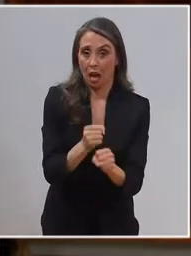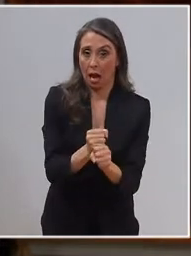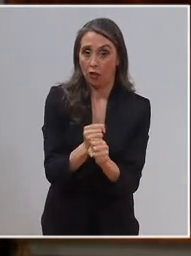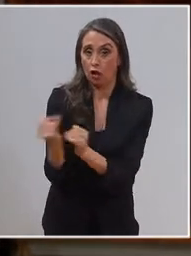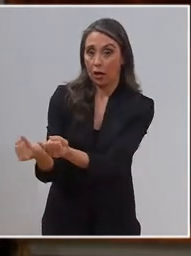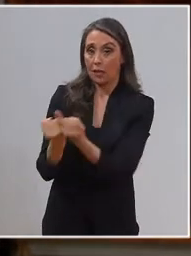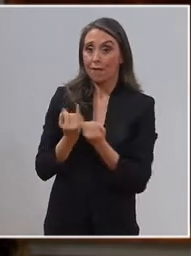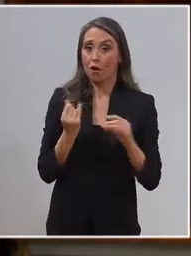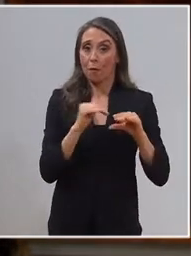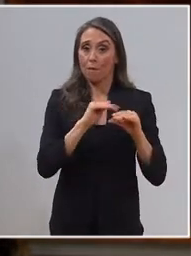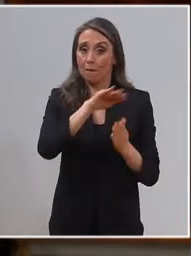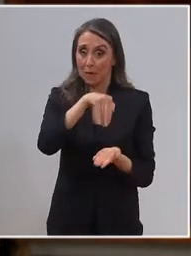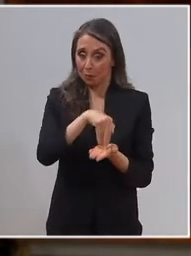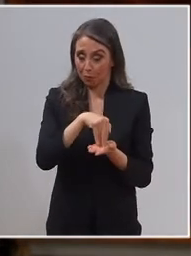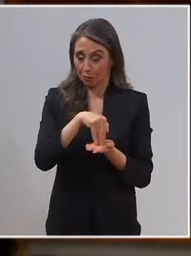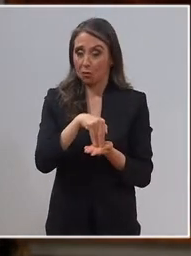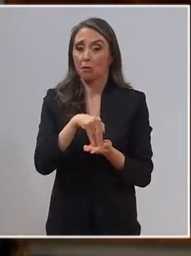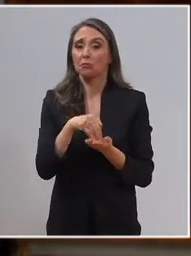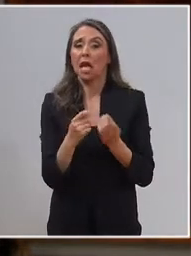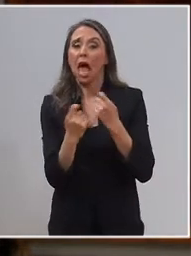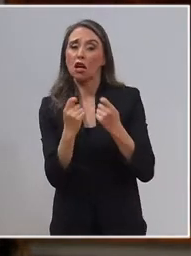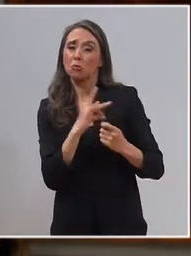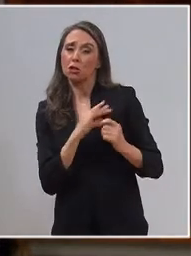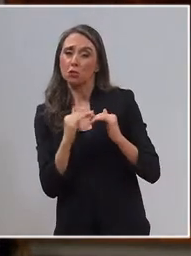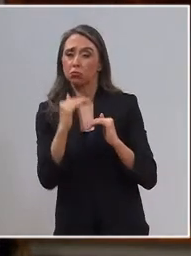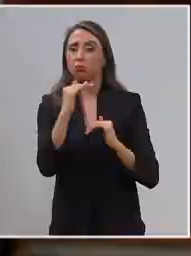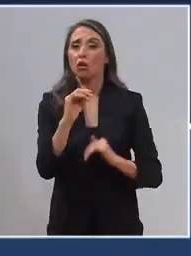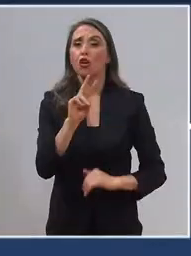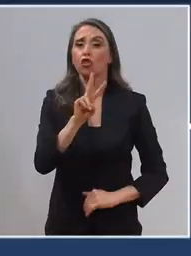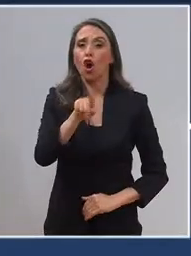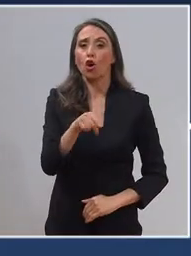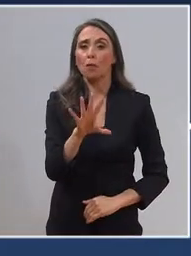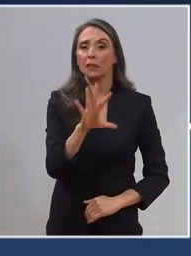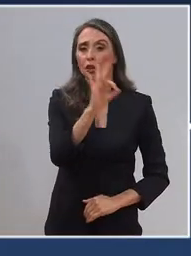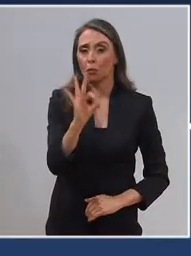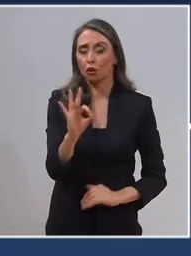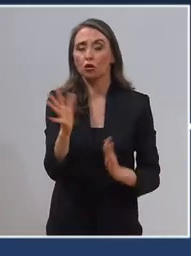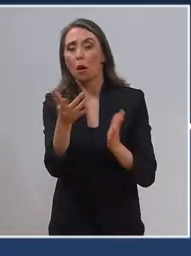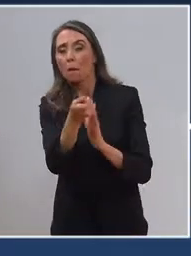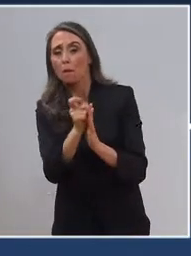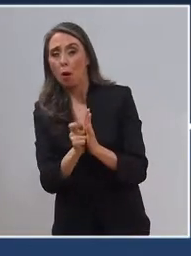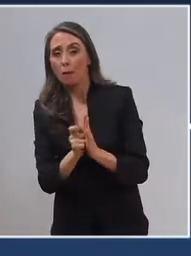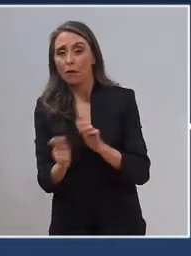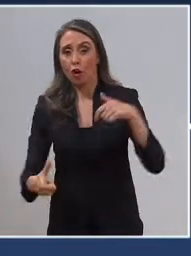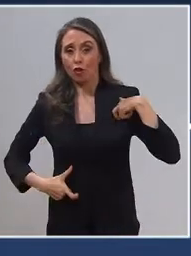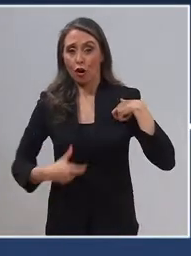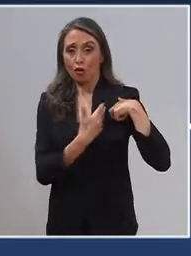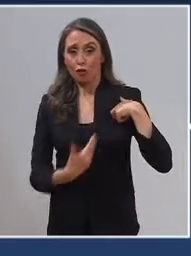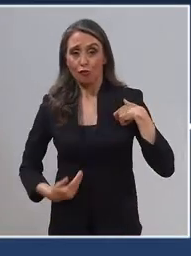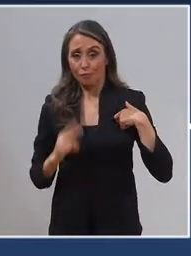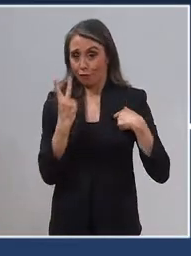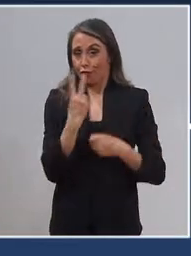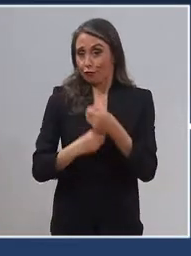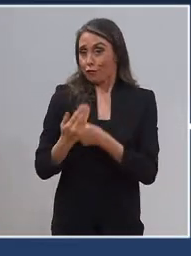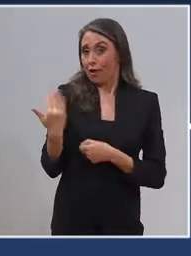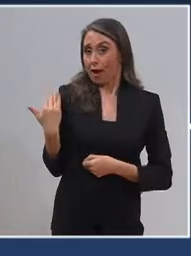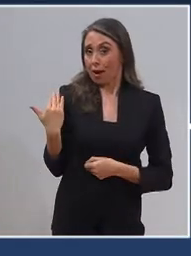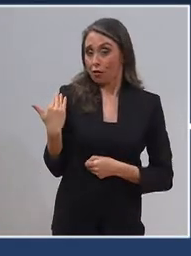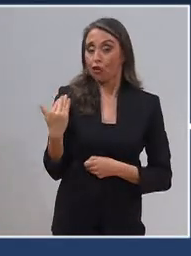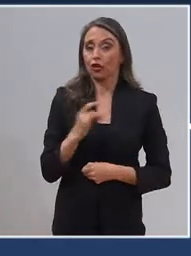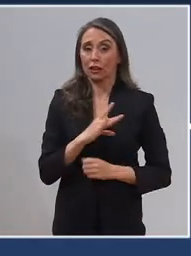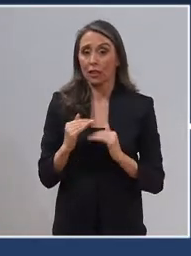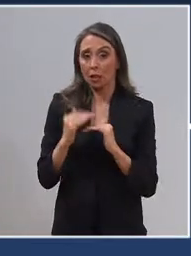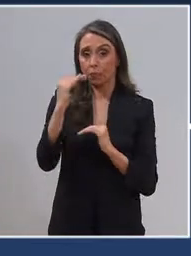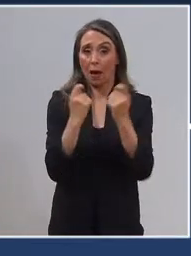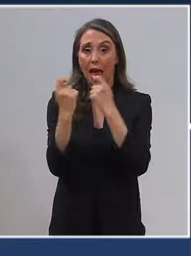según el Banco Central, creceremos al 2,5%. En promedio, en nuestros primeros dos años, vamos a